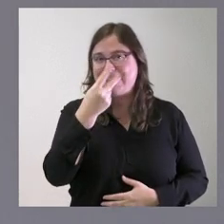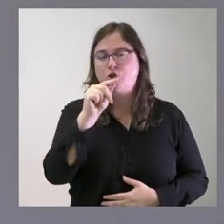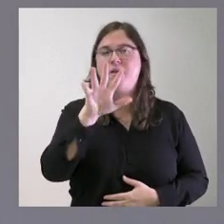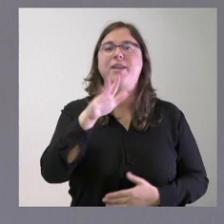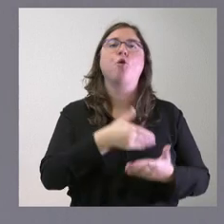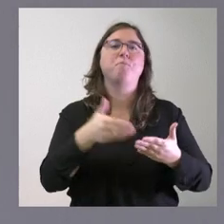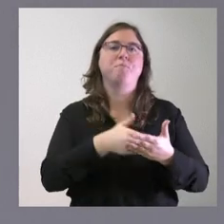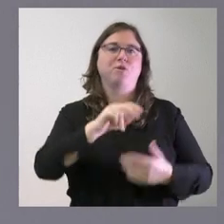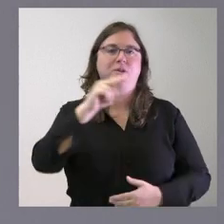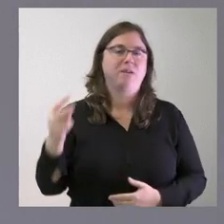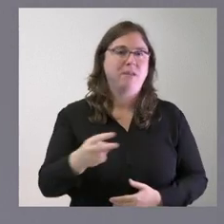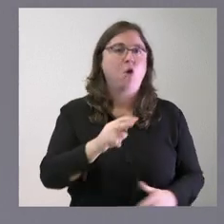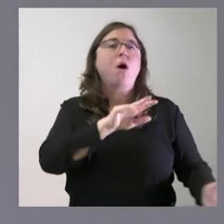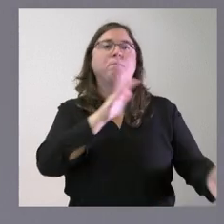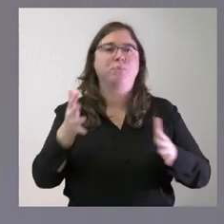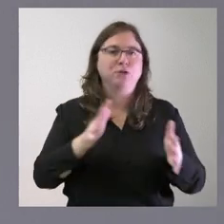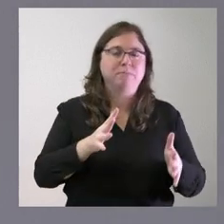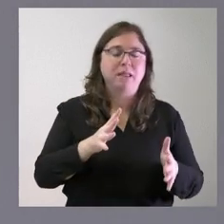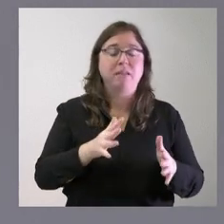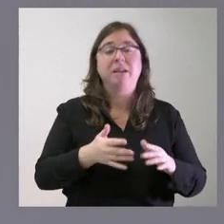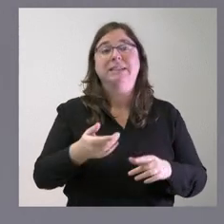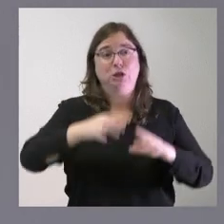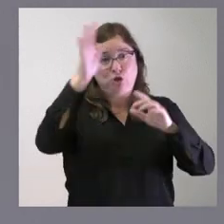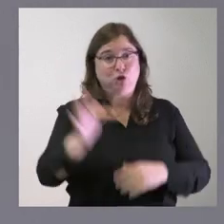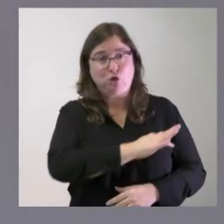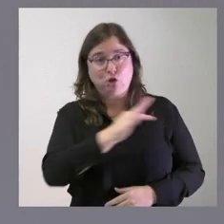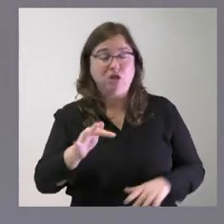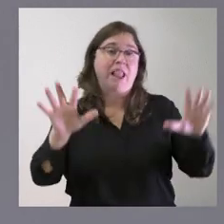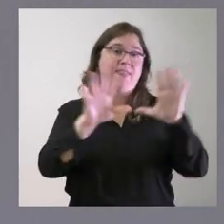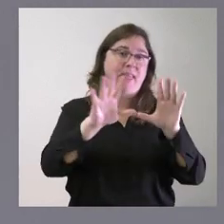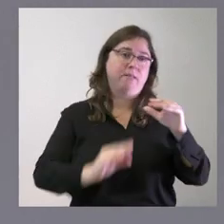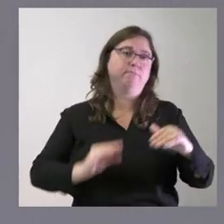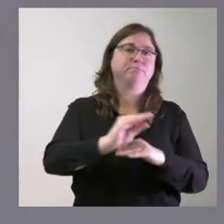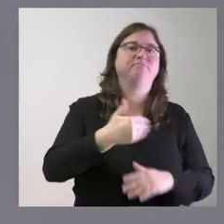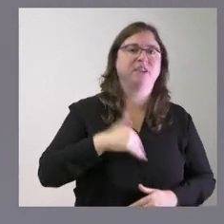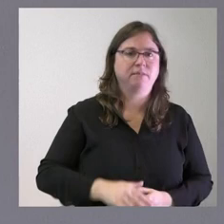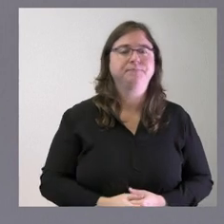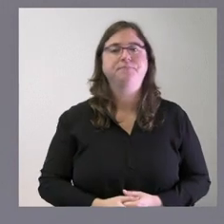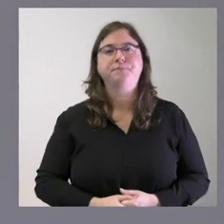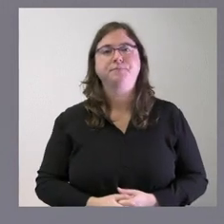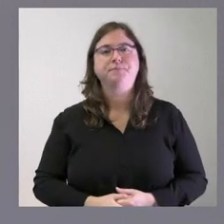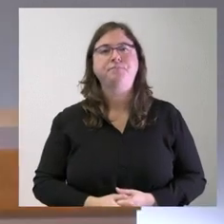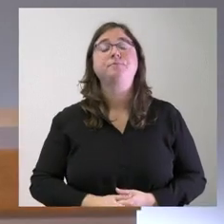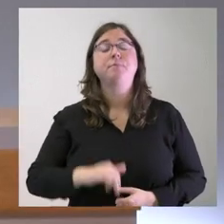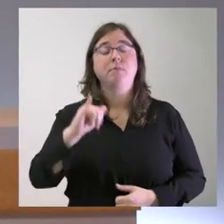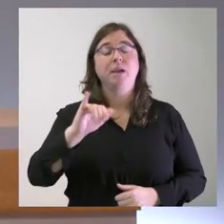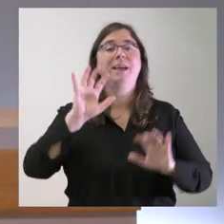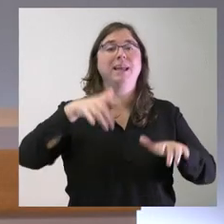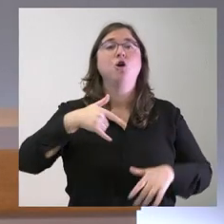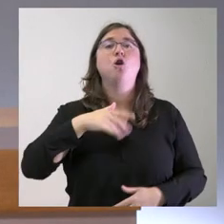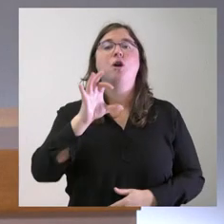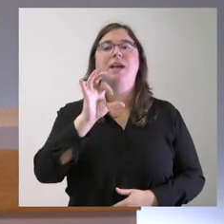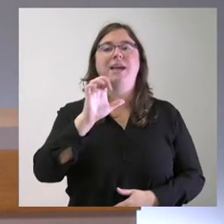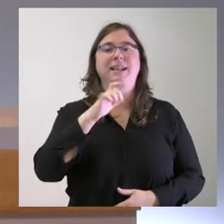millones de euros por una cantidad próxima a los 10 millones totales de la inversión prevista desde ahí León nos sigue hoy Elisabeth